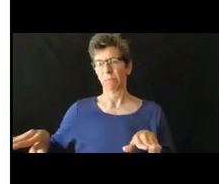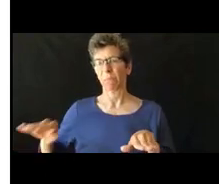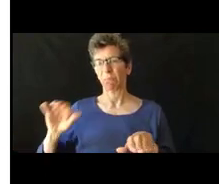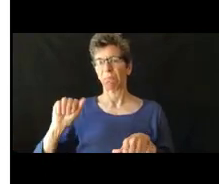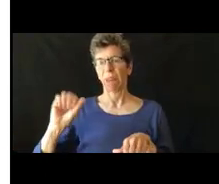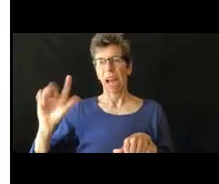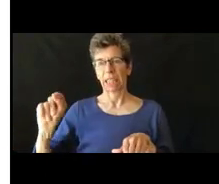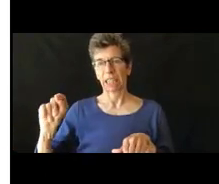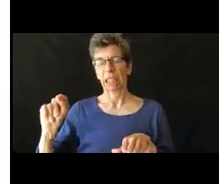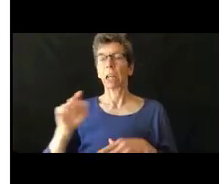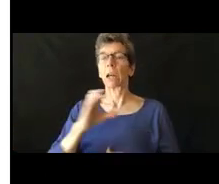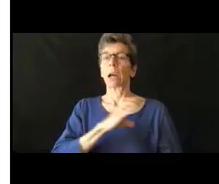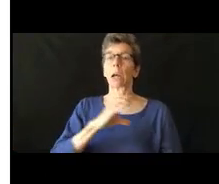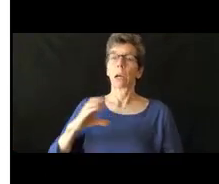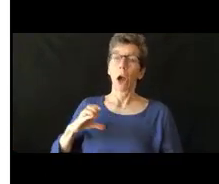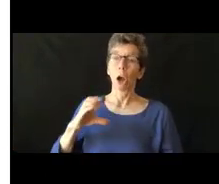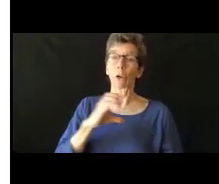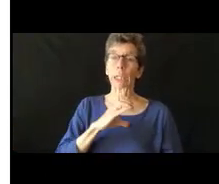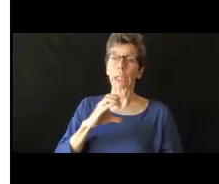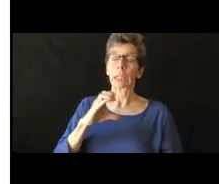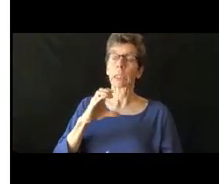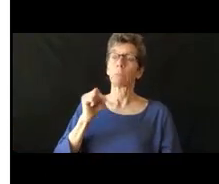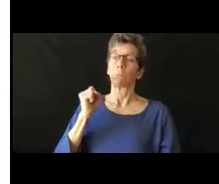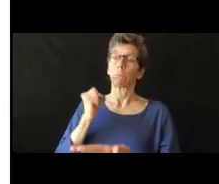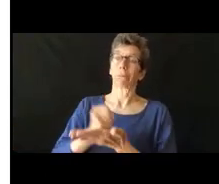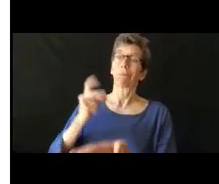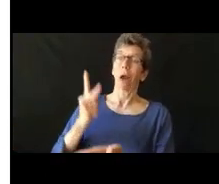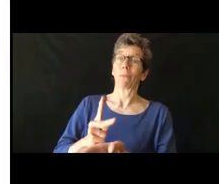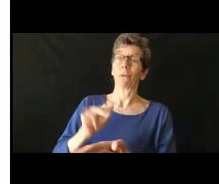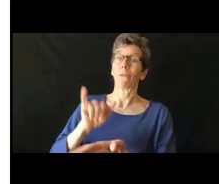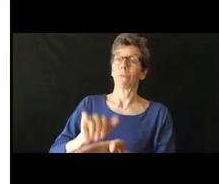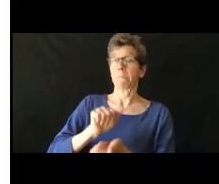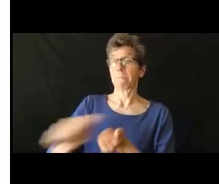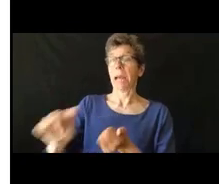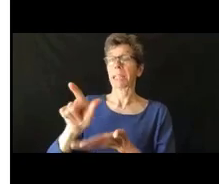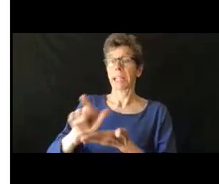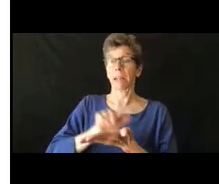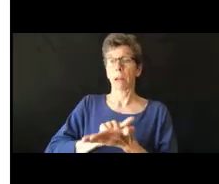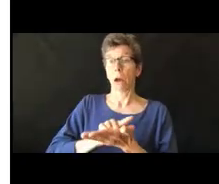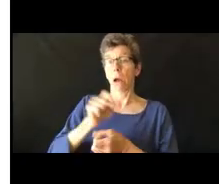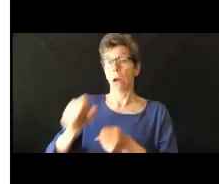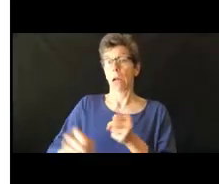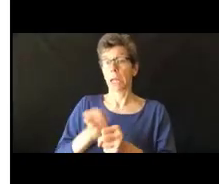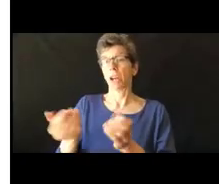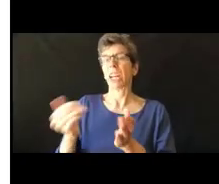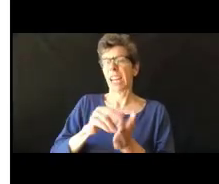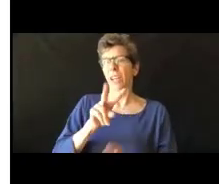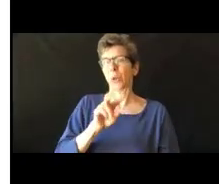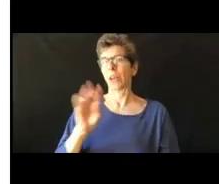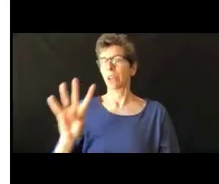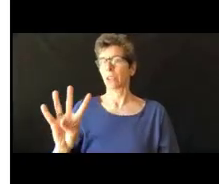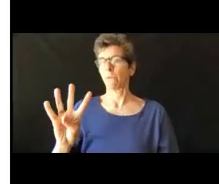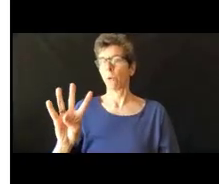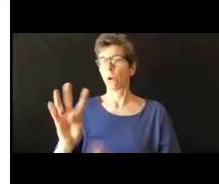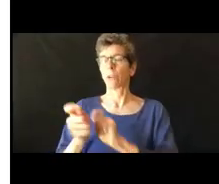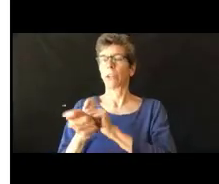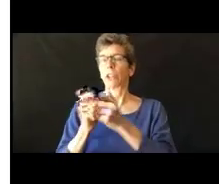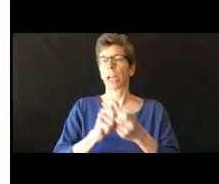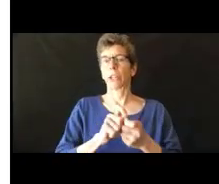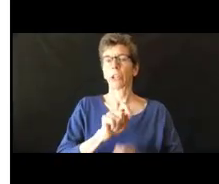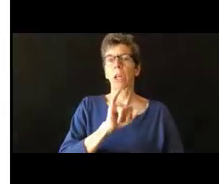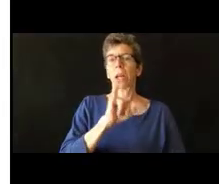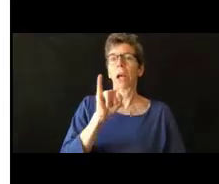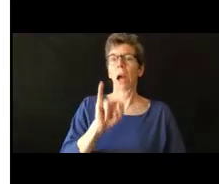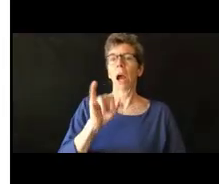reautorizado por el Congreso en el 2004 como personas con discapacidades,